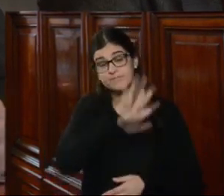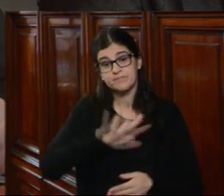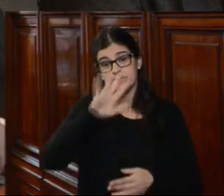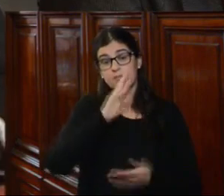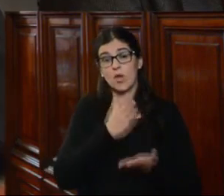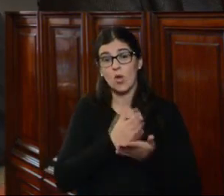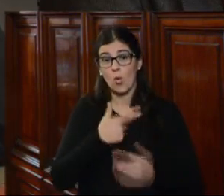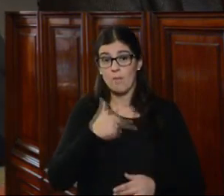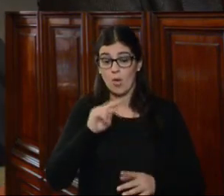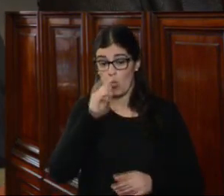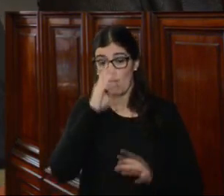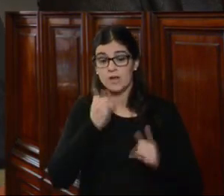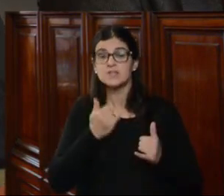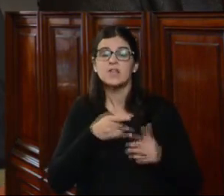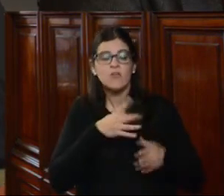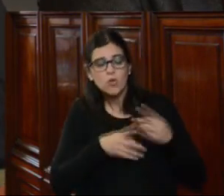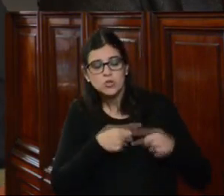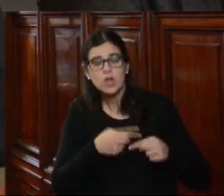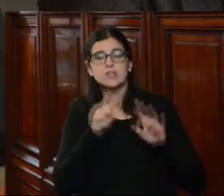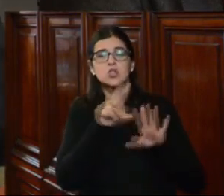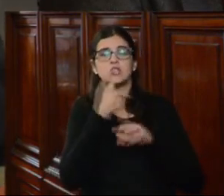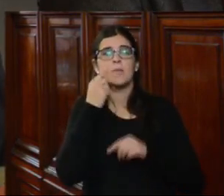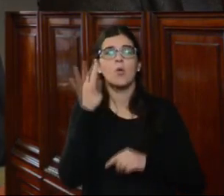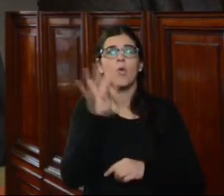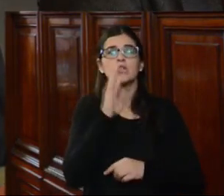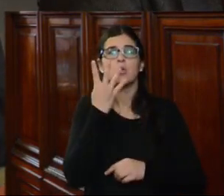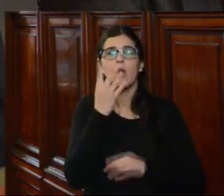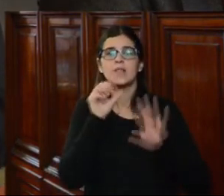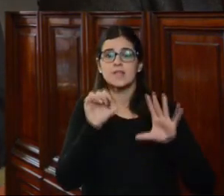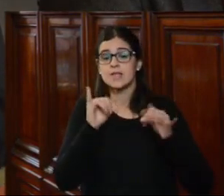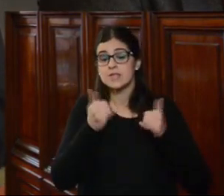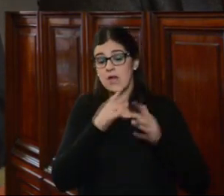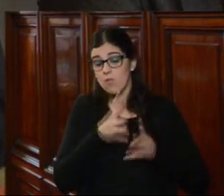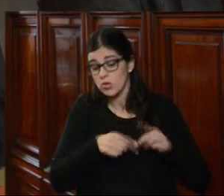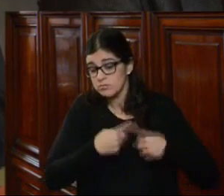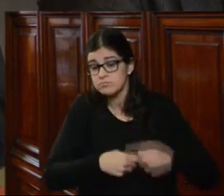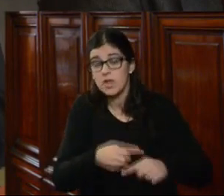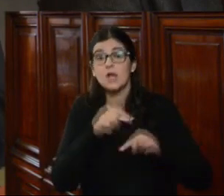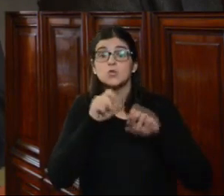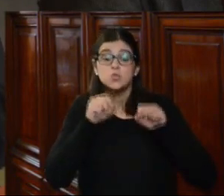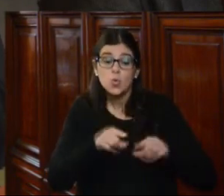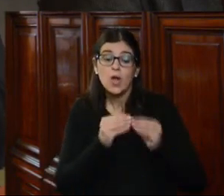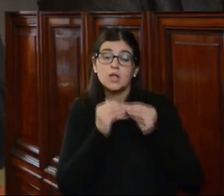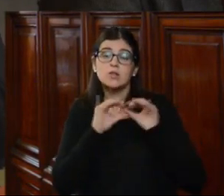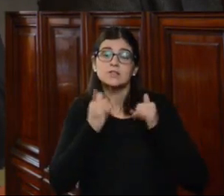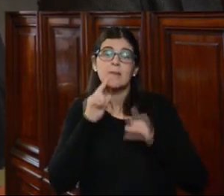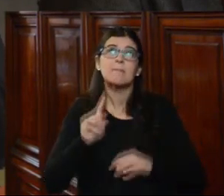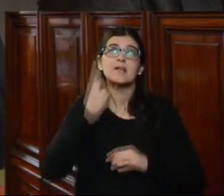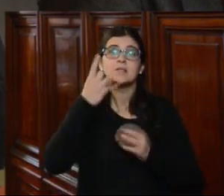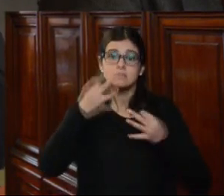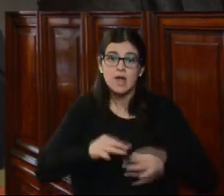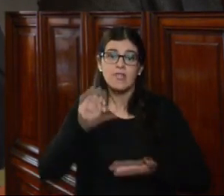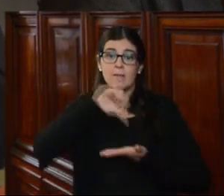Uruguay funciona en base a la Ley 18.446, su funcionamiento se basa en los principios de París